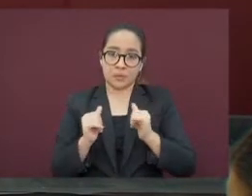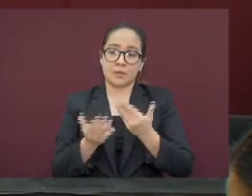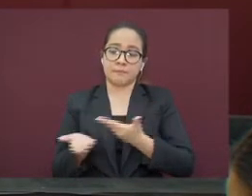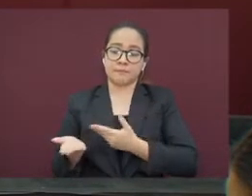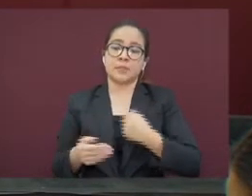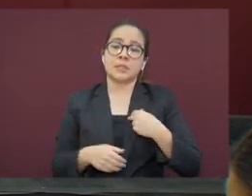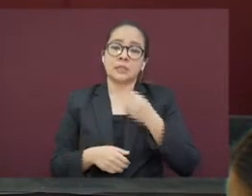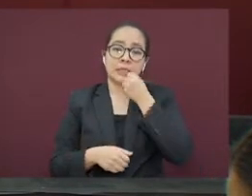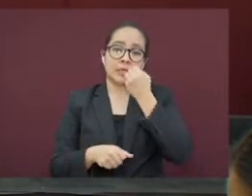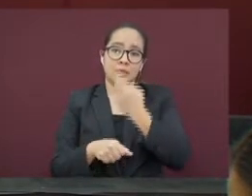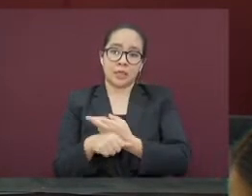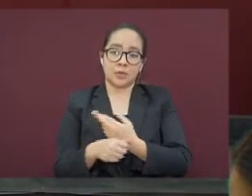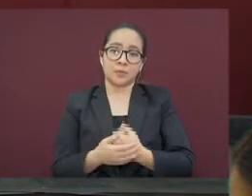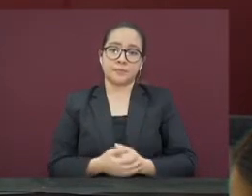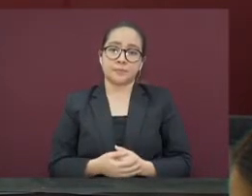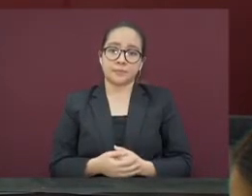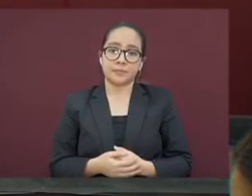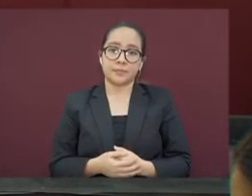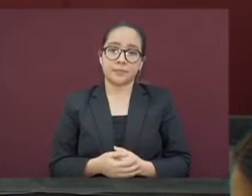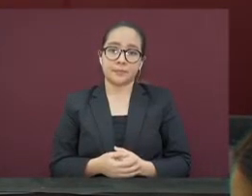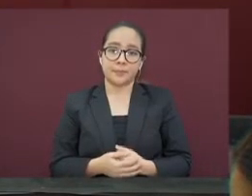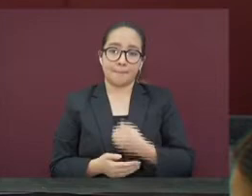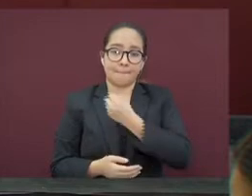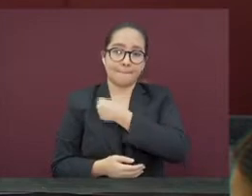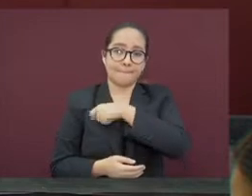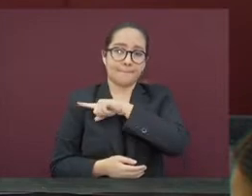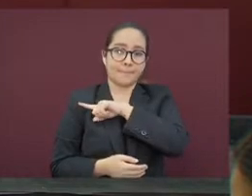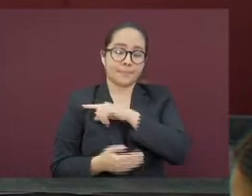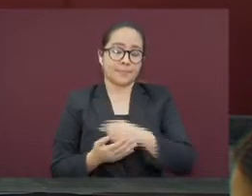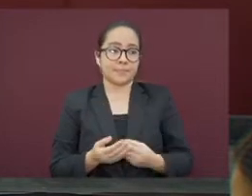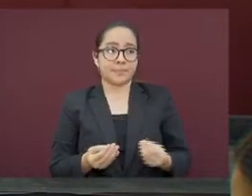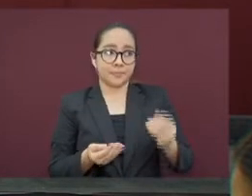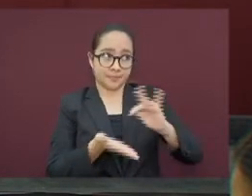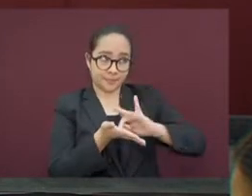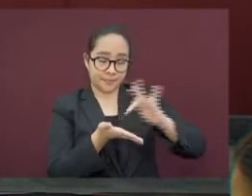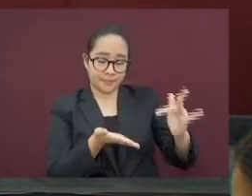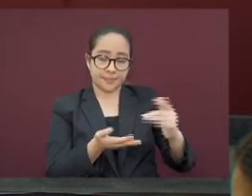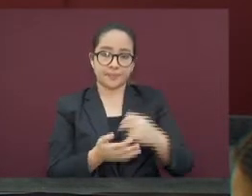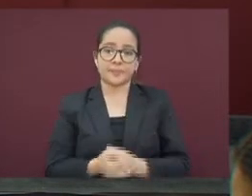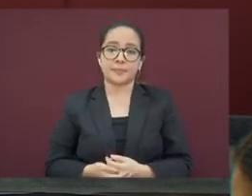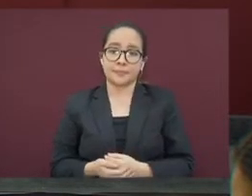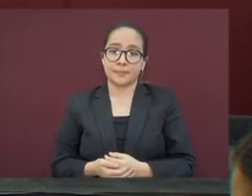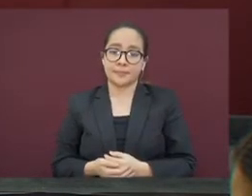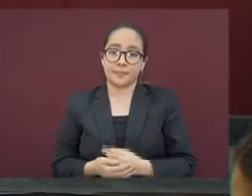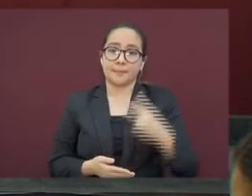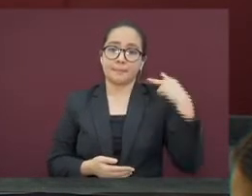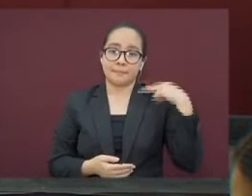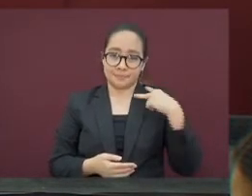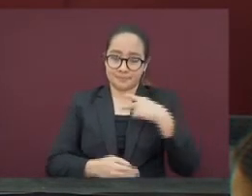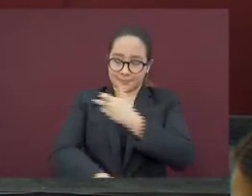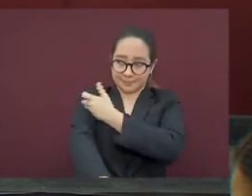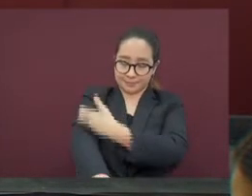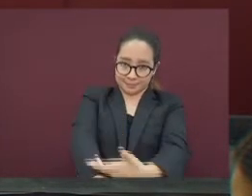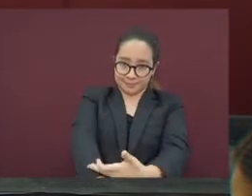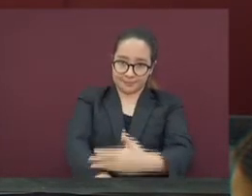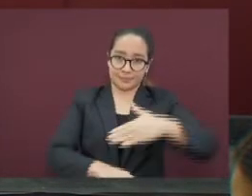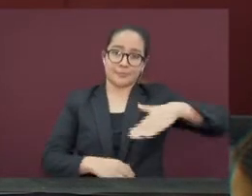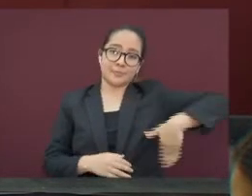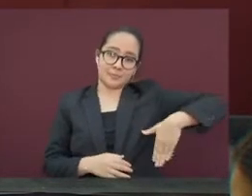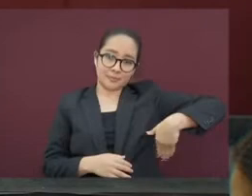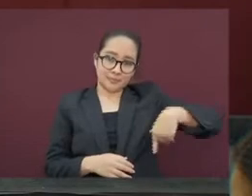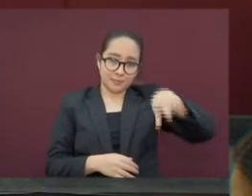Muchas gracias. Familia Veracruzana, como ustedes escucharon,